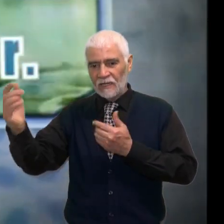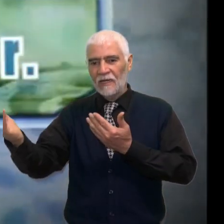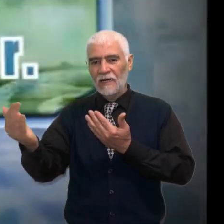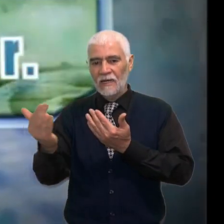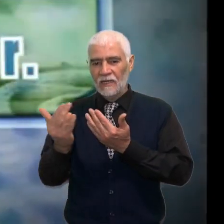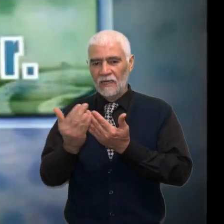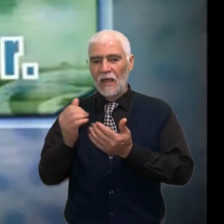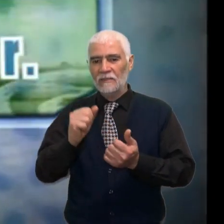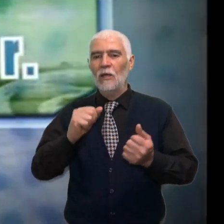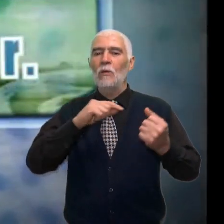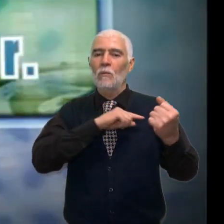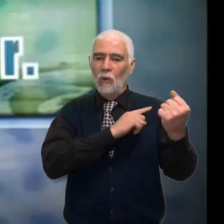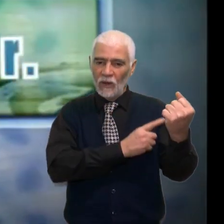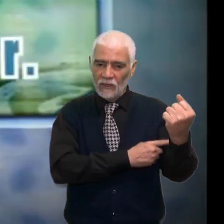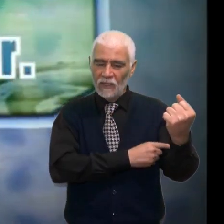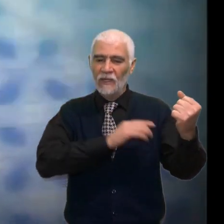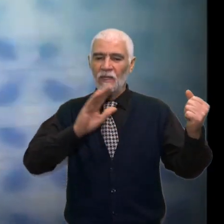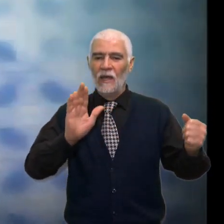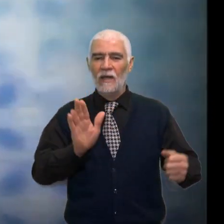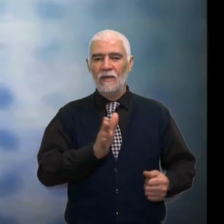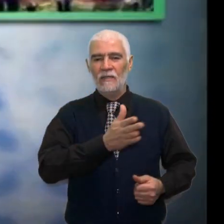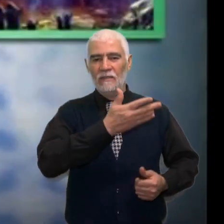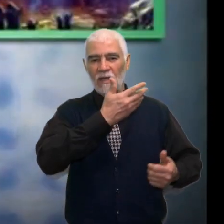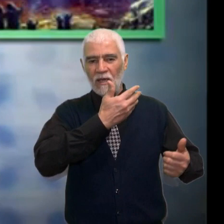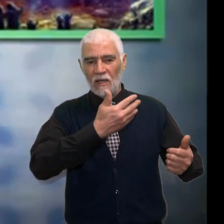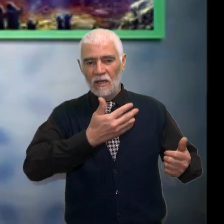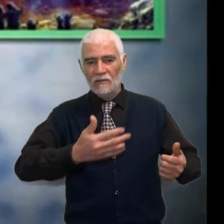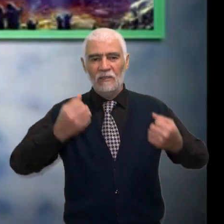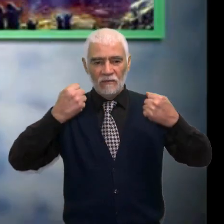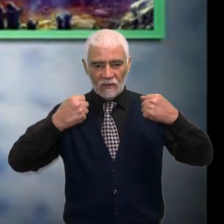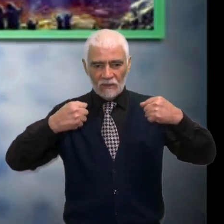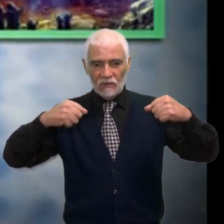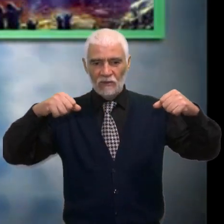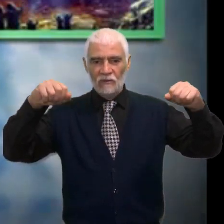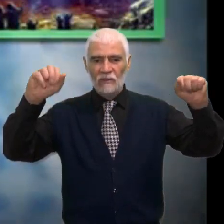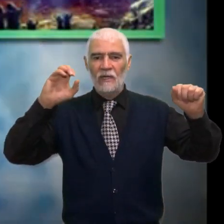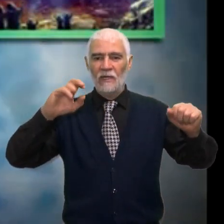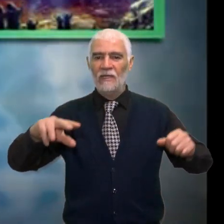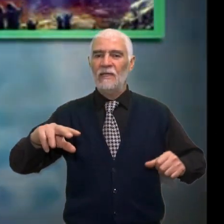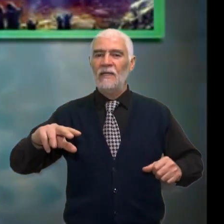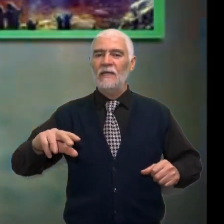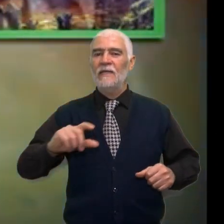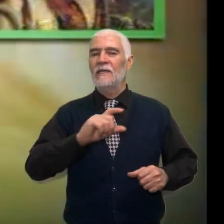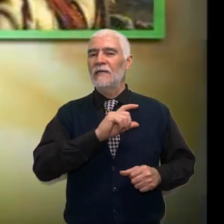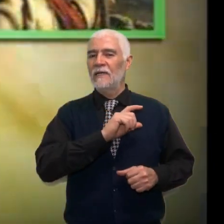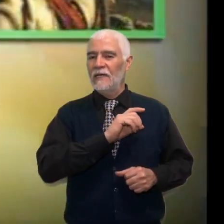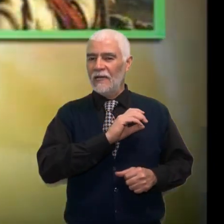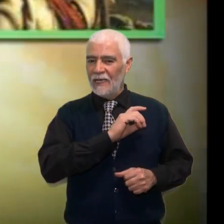llegar Y así poder cantar Victoria